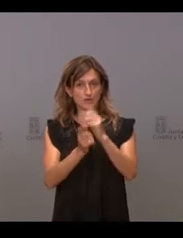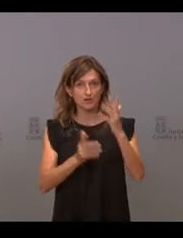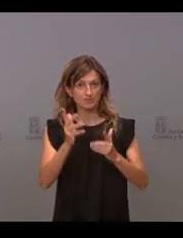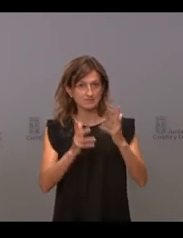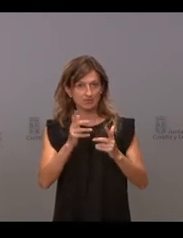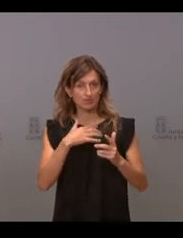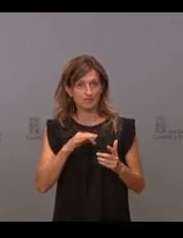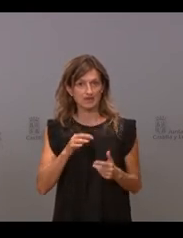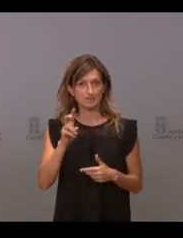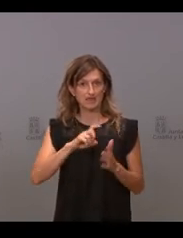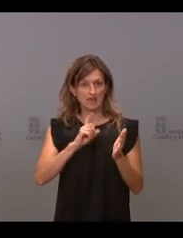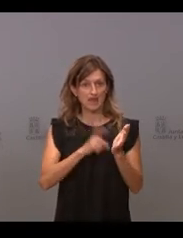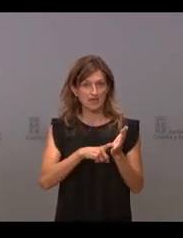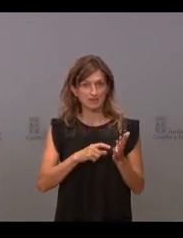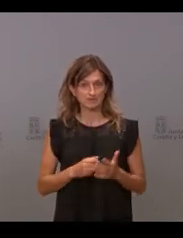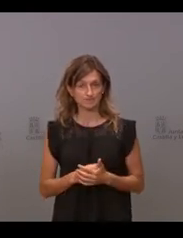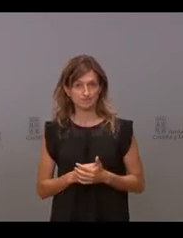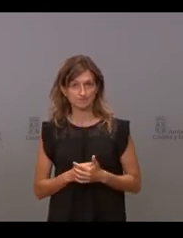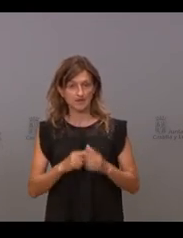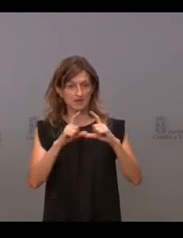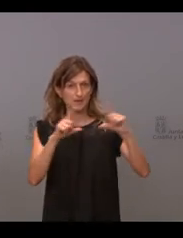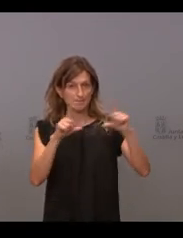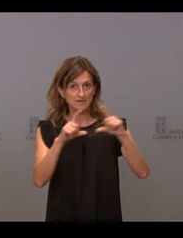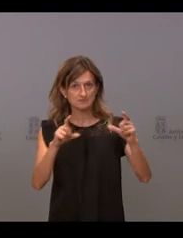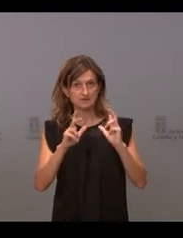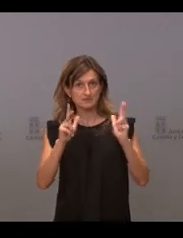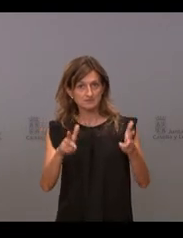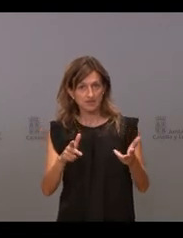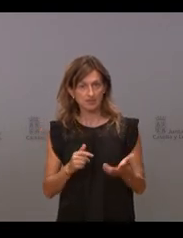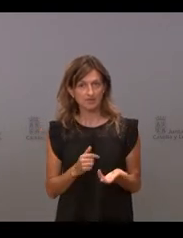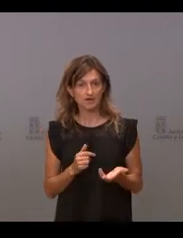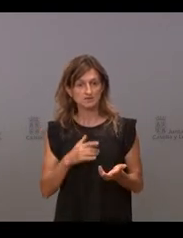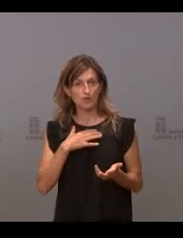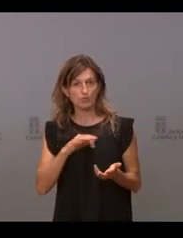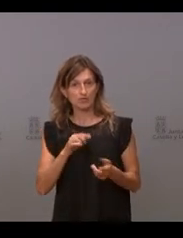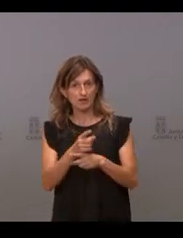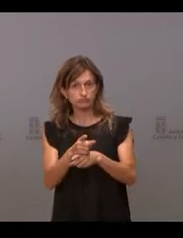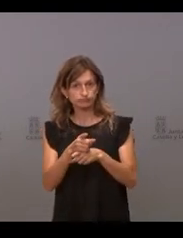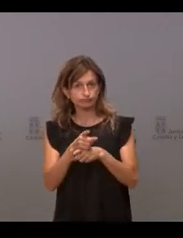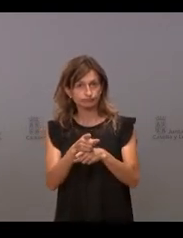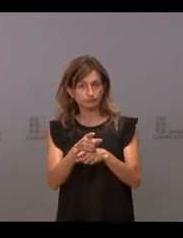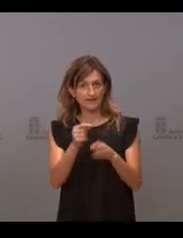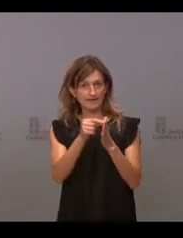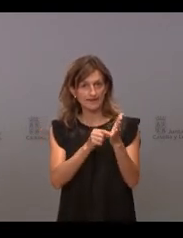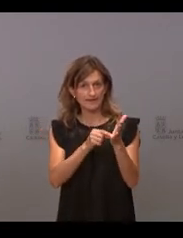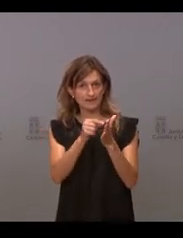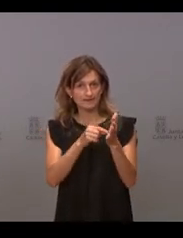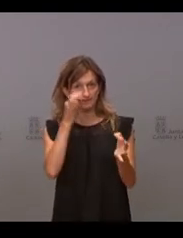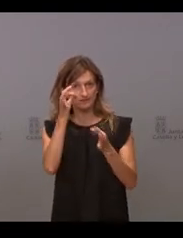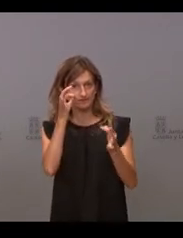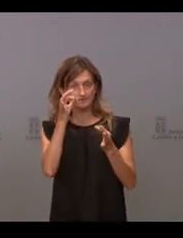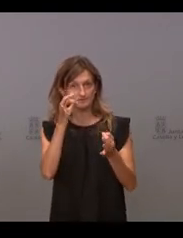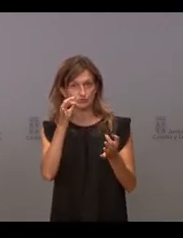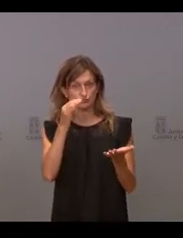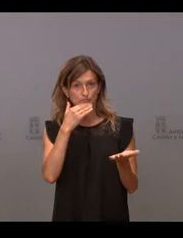legalmente a las empresas, a las residencias, imponer esa obligatoriedad, como parece que algunas de las principales